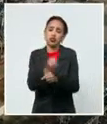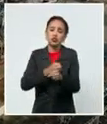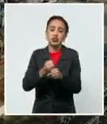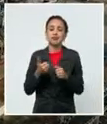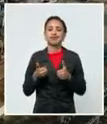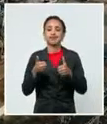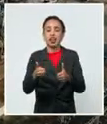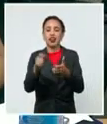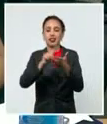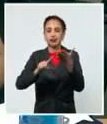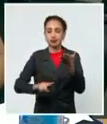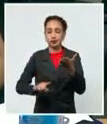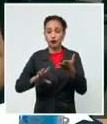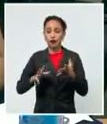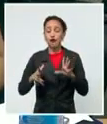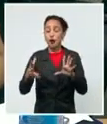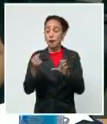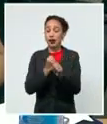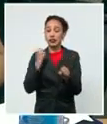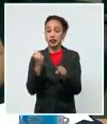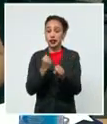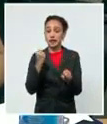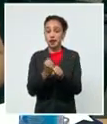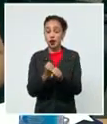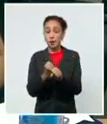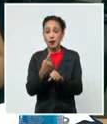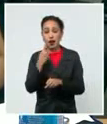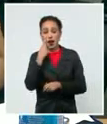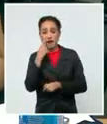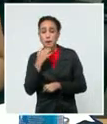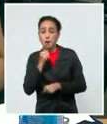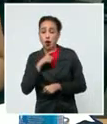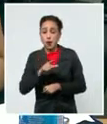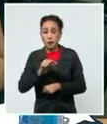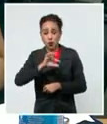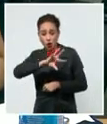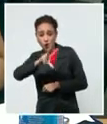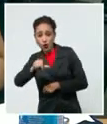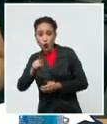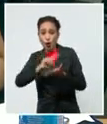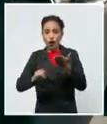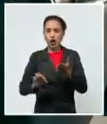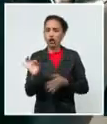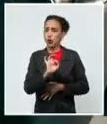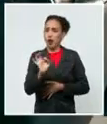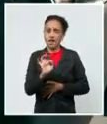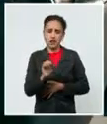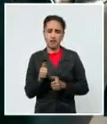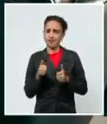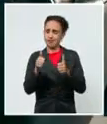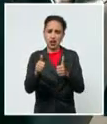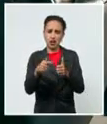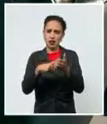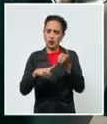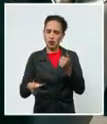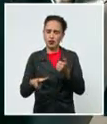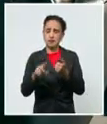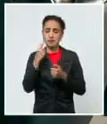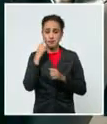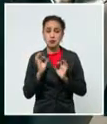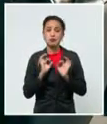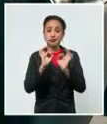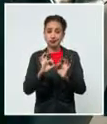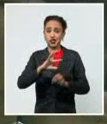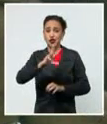la energía. El ritmo de trabajo para la detección y enfrentamiento al robo de energía aún es bajo en las provincias. Precisamente, el